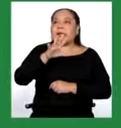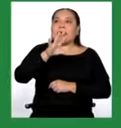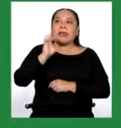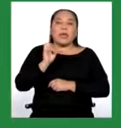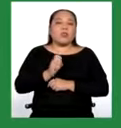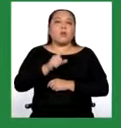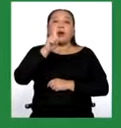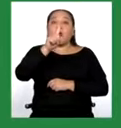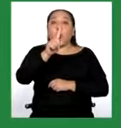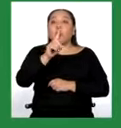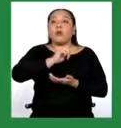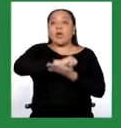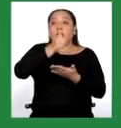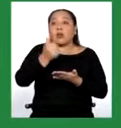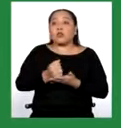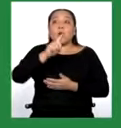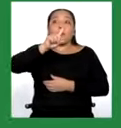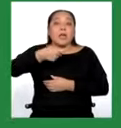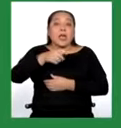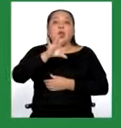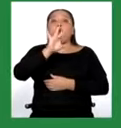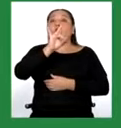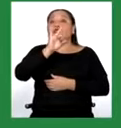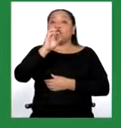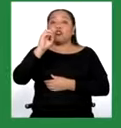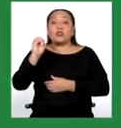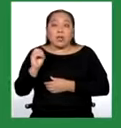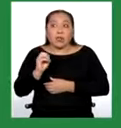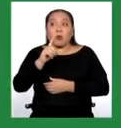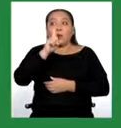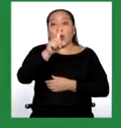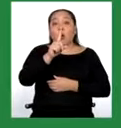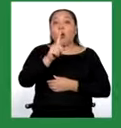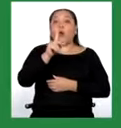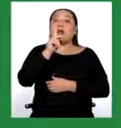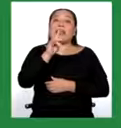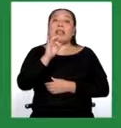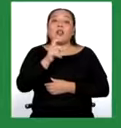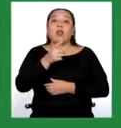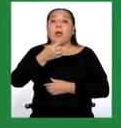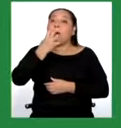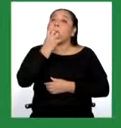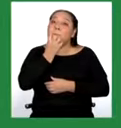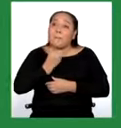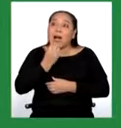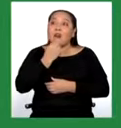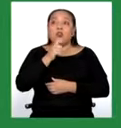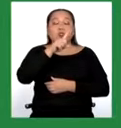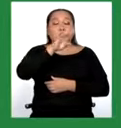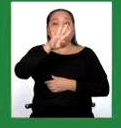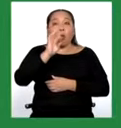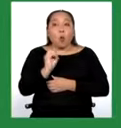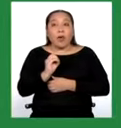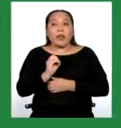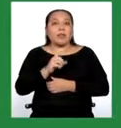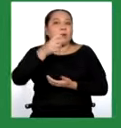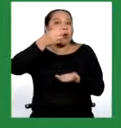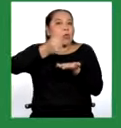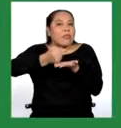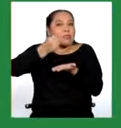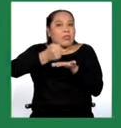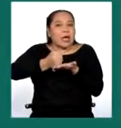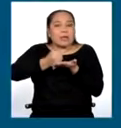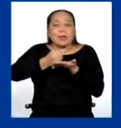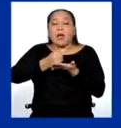kilo de arroz. 1.800 litros de agua para un kilo de mango. 140 litros de agua para una taza de